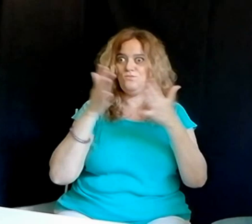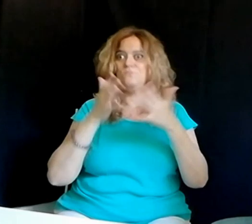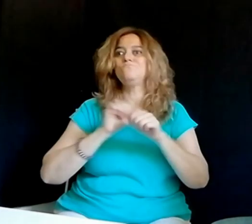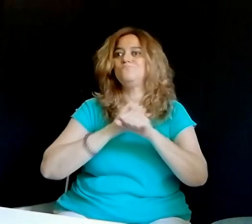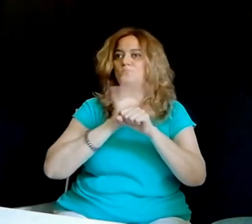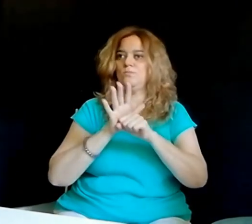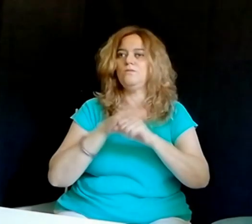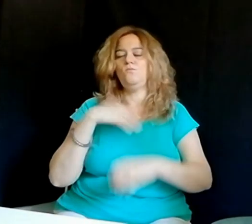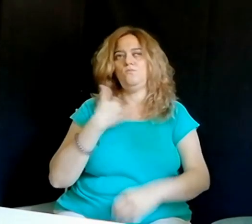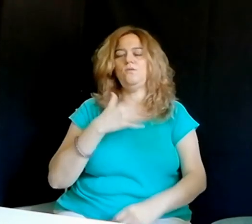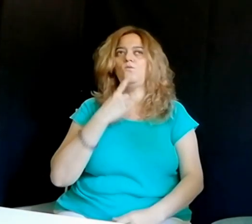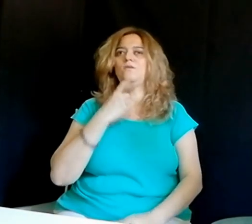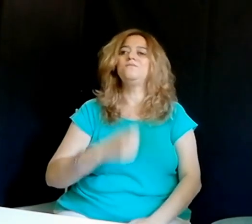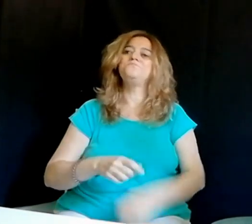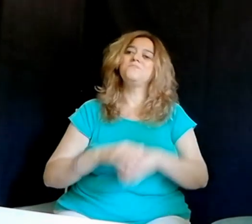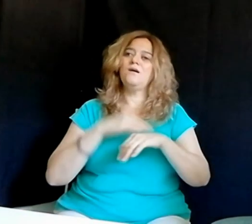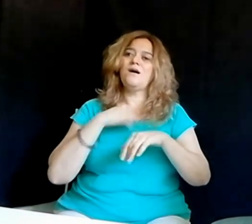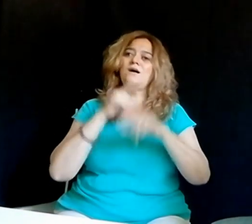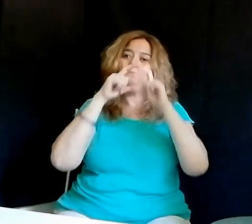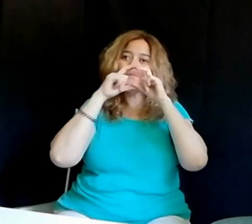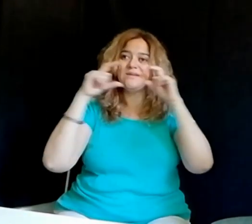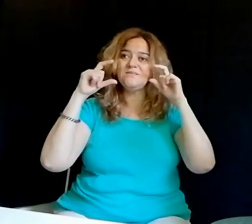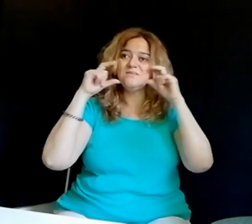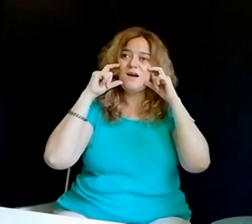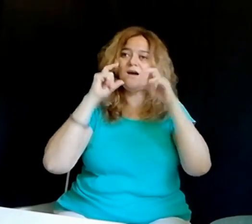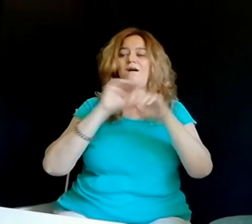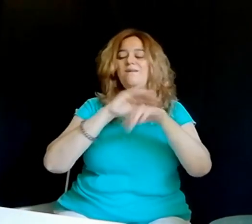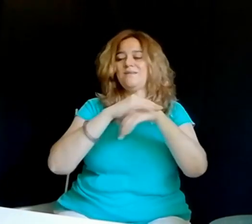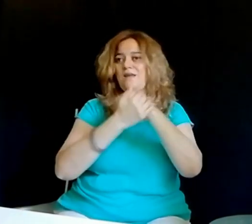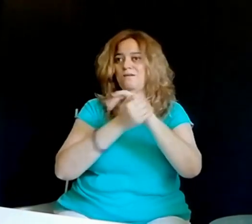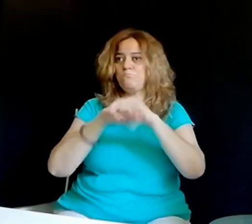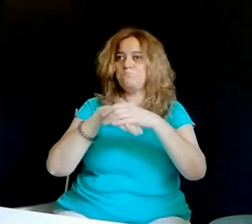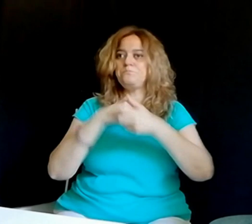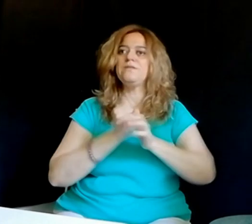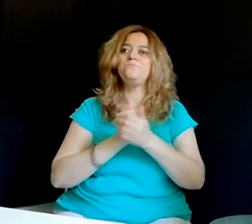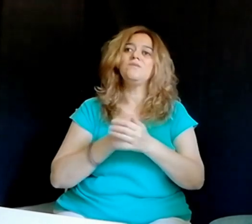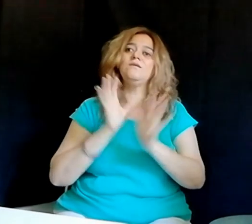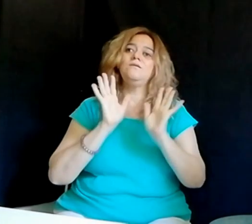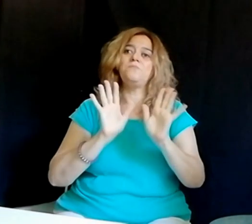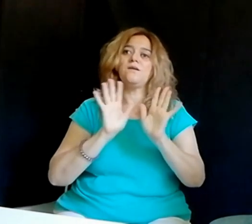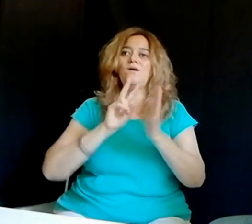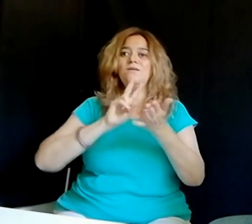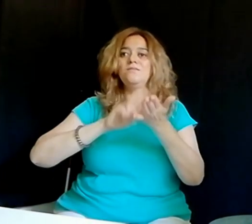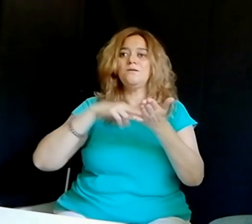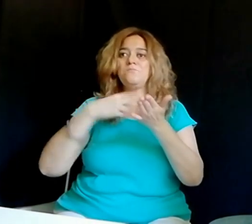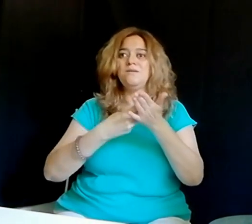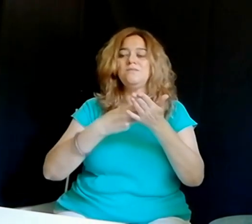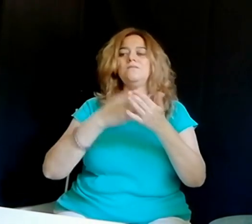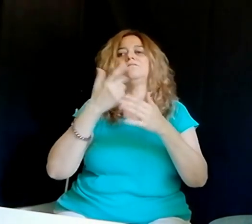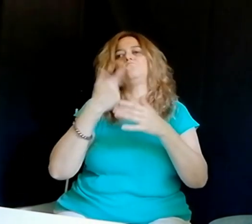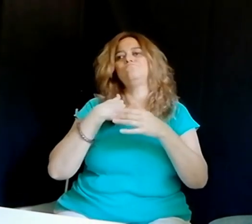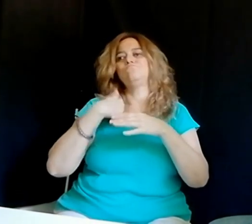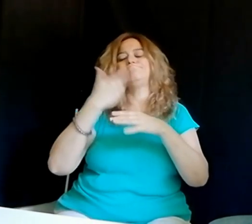Pues, sí, la verdad es que desde que empezó el año pasado el tema de la pandemia por el COVID, a nosotros nos ha afectado especialmente